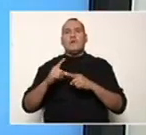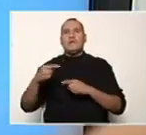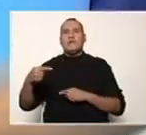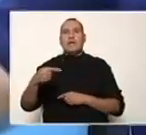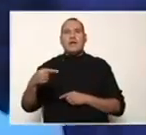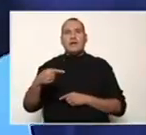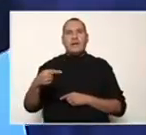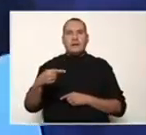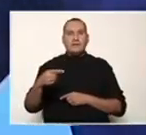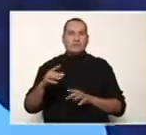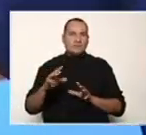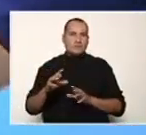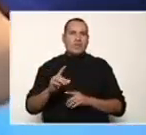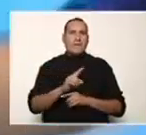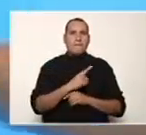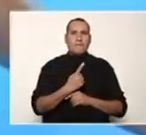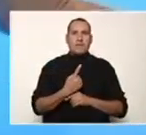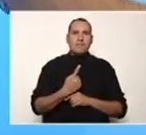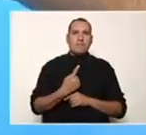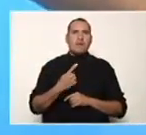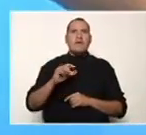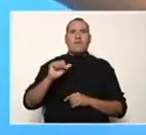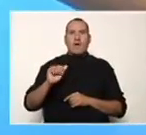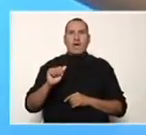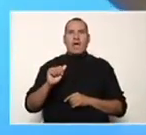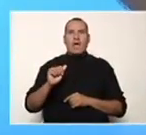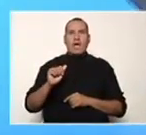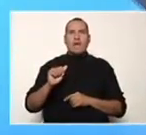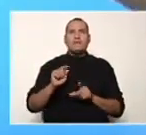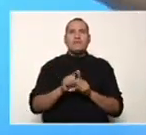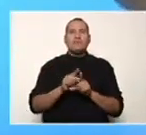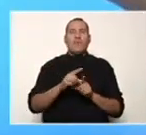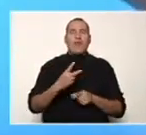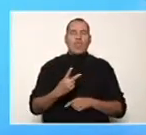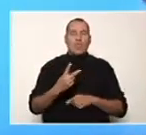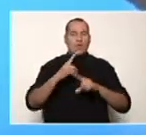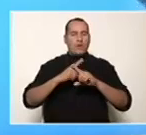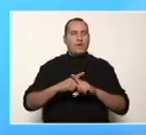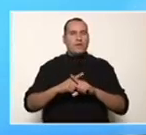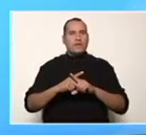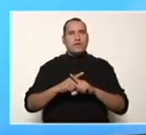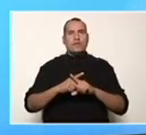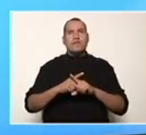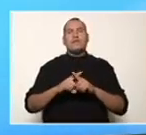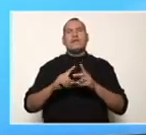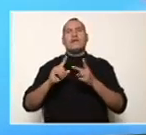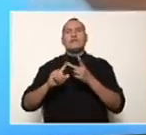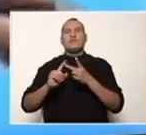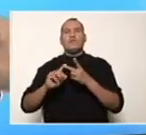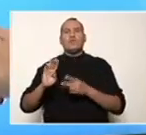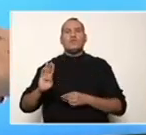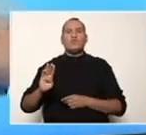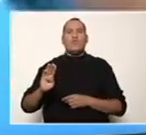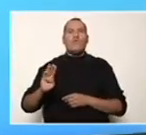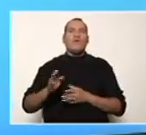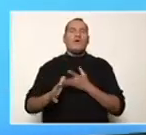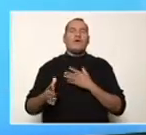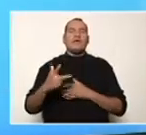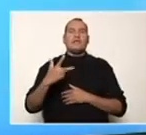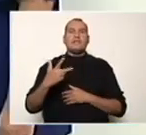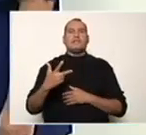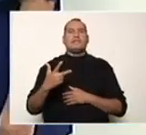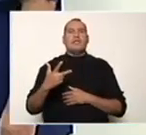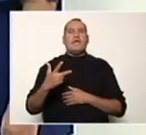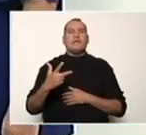Donde el primer término es 2x, 2x más el segundo